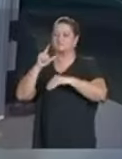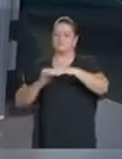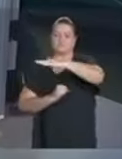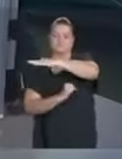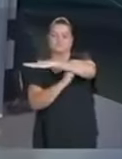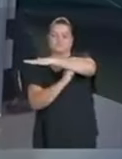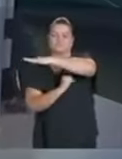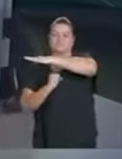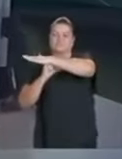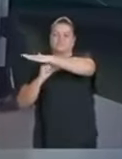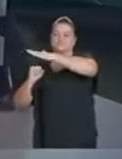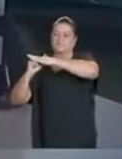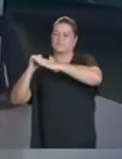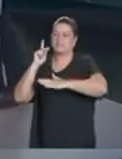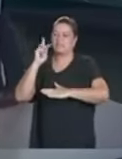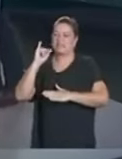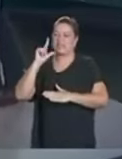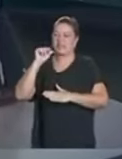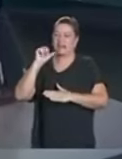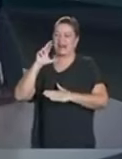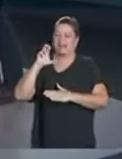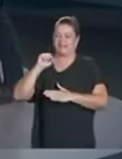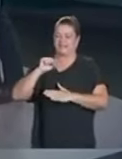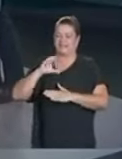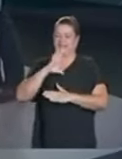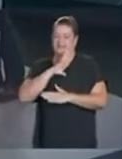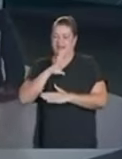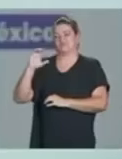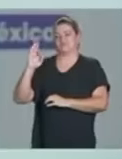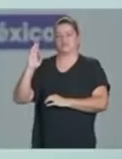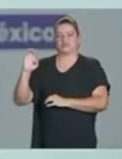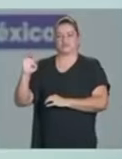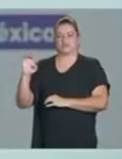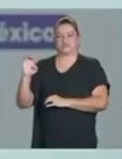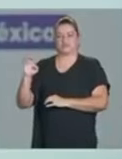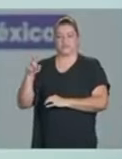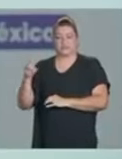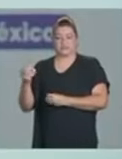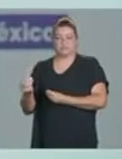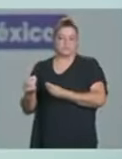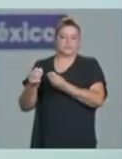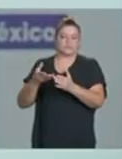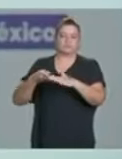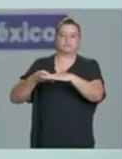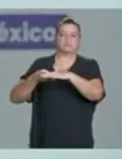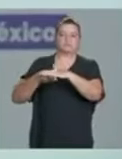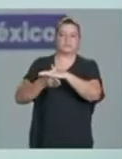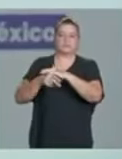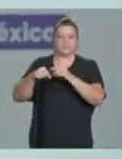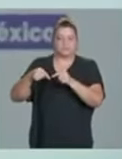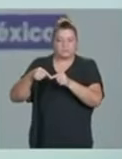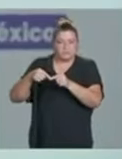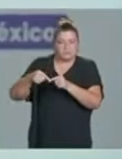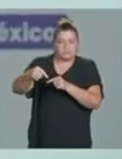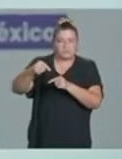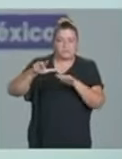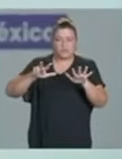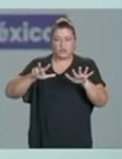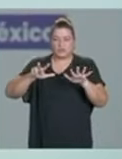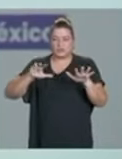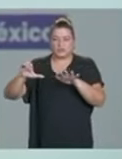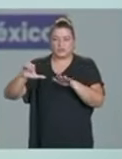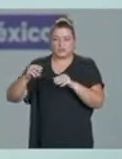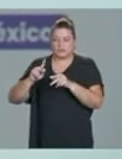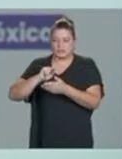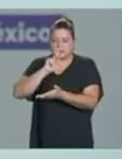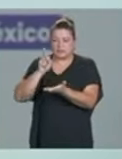deporte de manera gratuita. Lo vamos a desarrollar en todo el país. 800 kilómetros de senderos seguros que también vamos a llevar